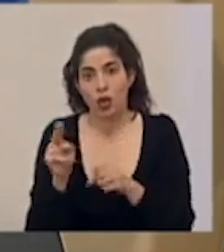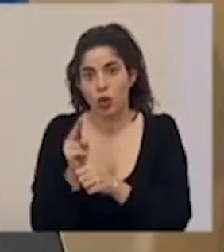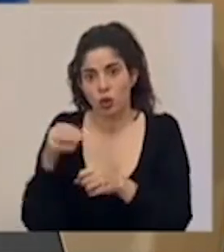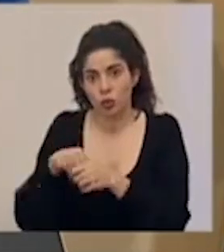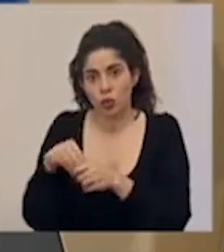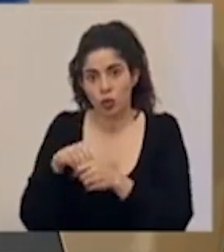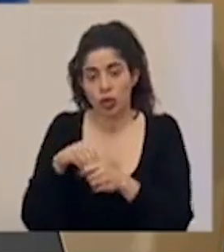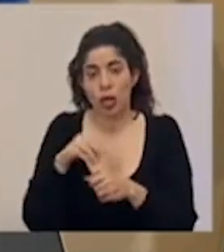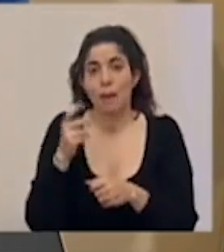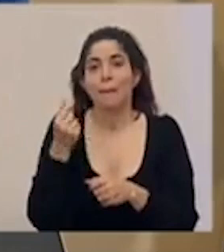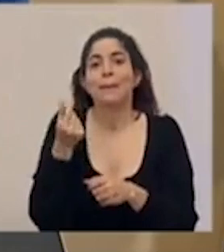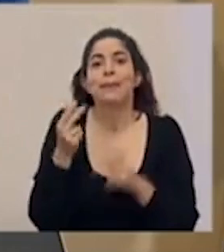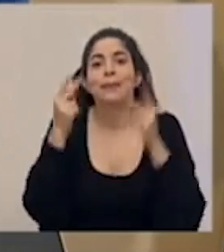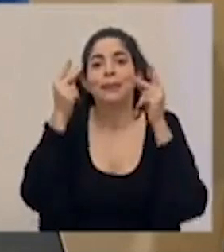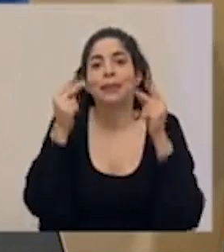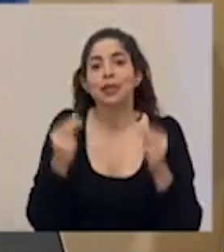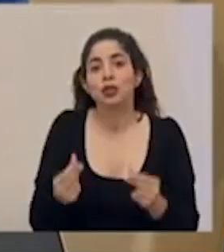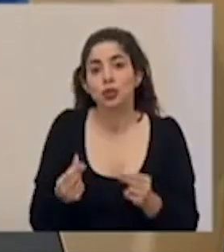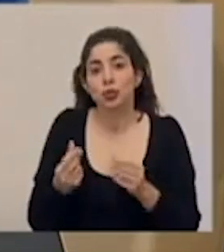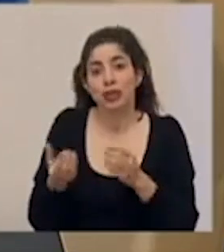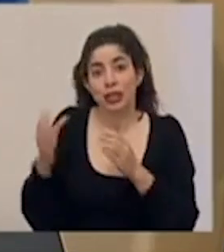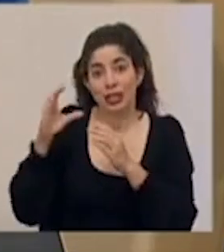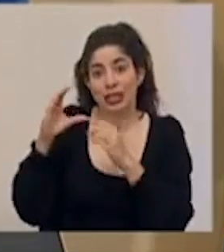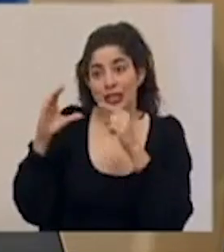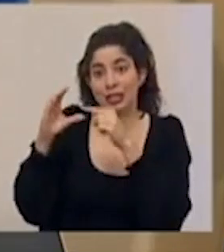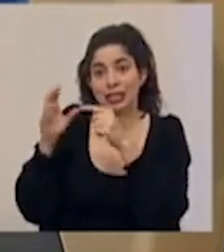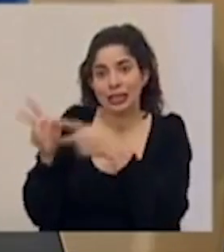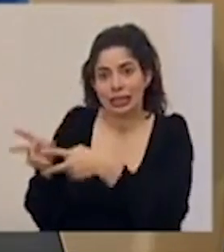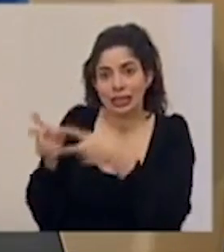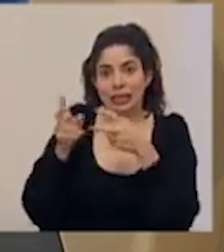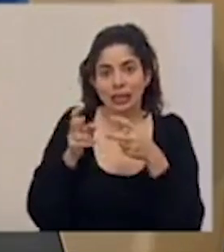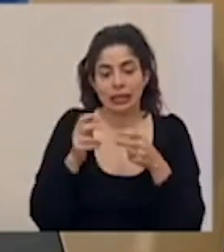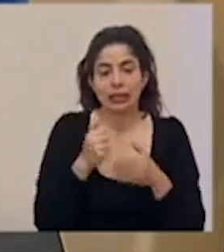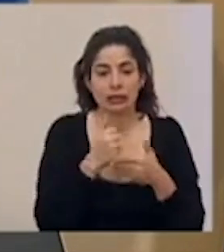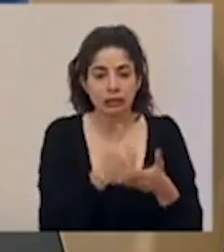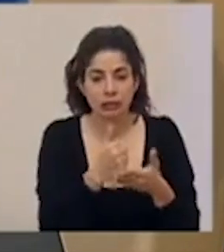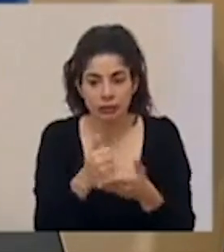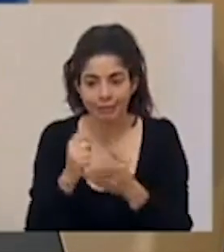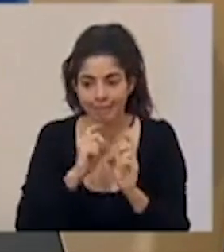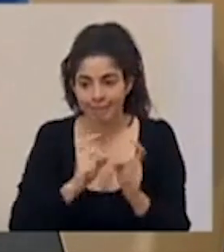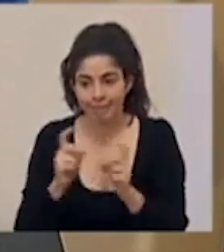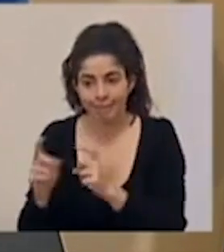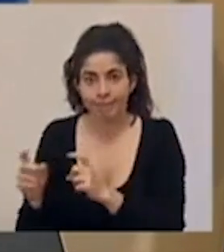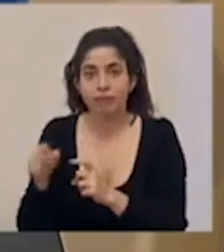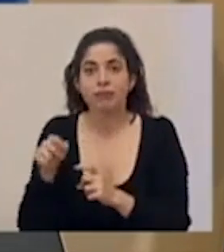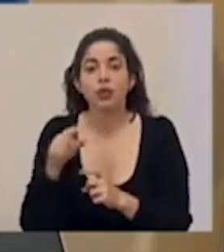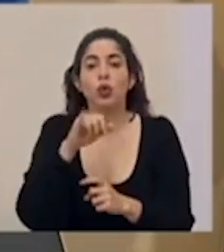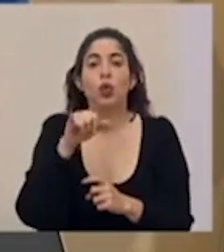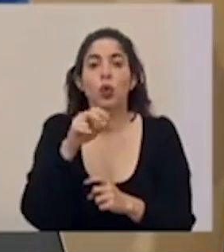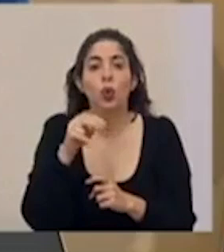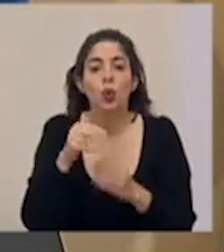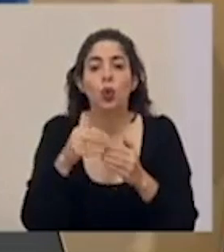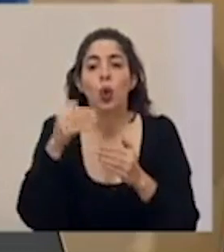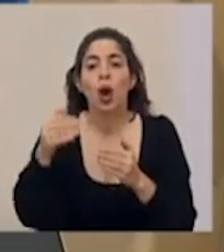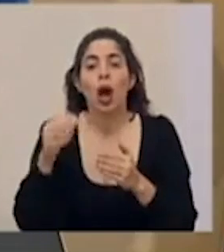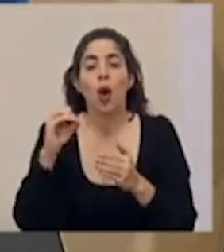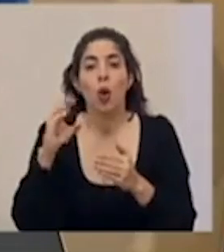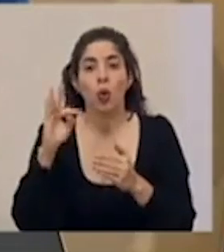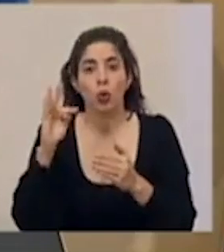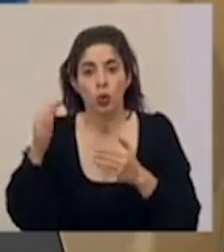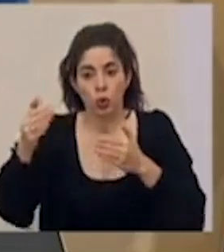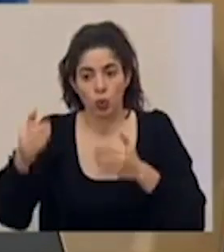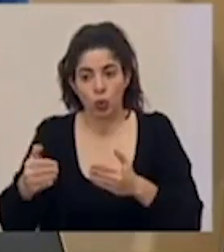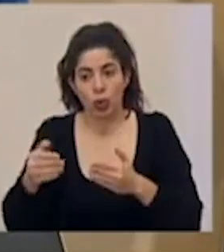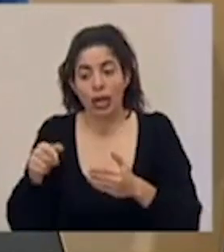desde junio hasta el mes de octubre, donde también estamos tramitando los fondos que se requieren para